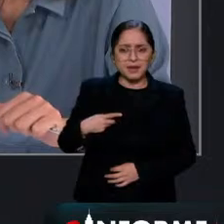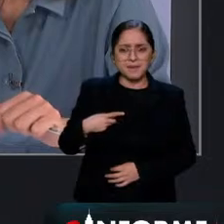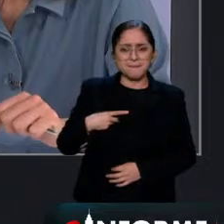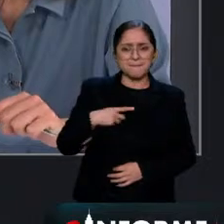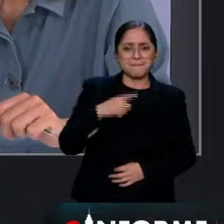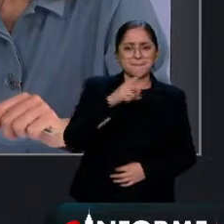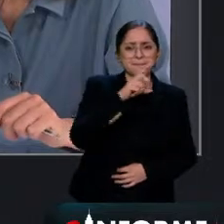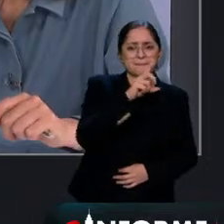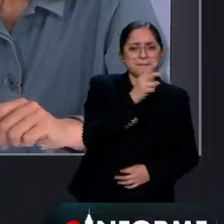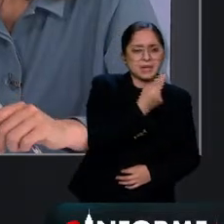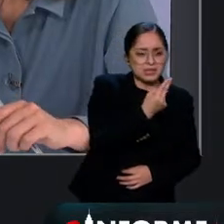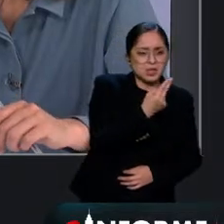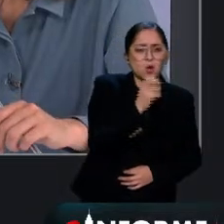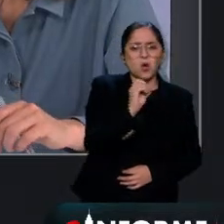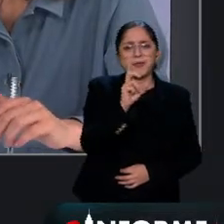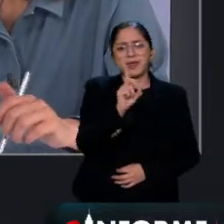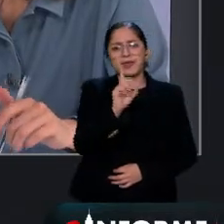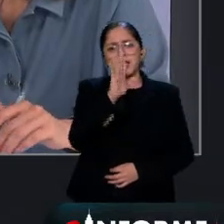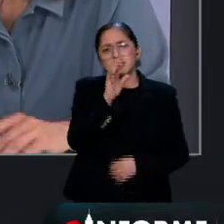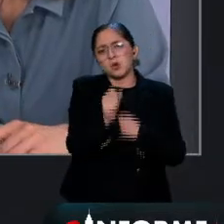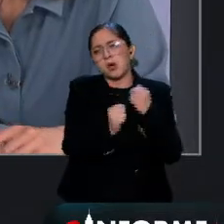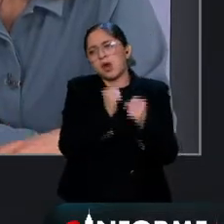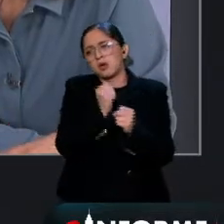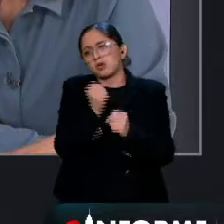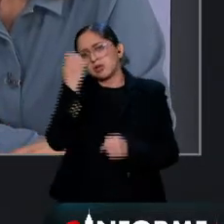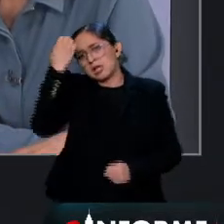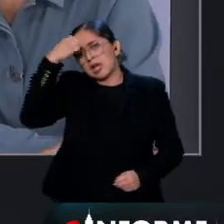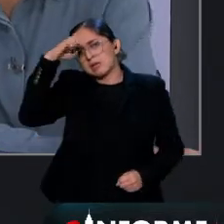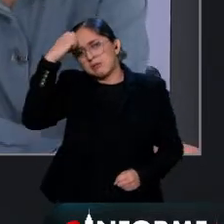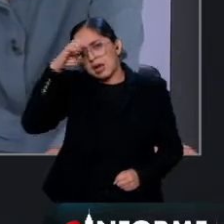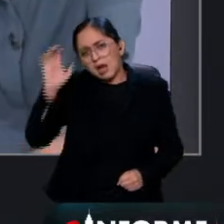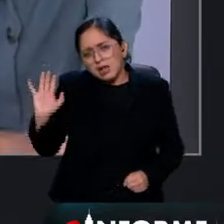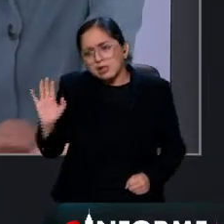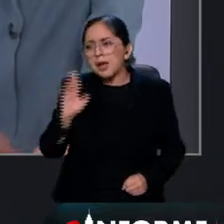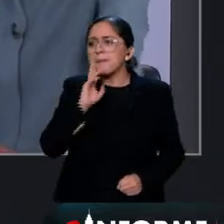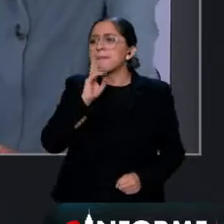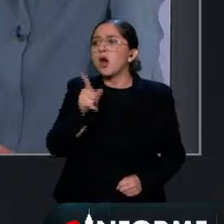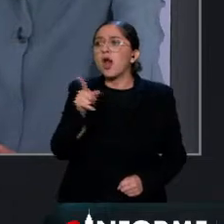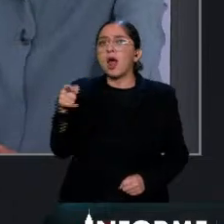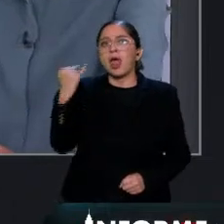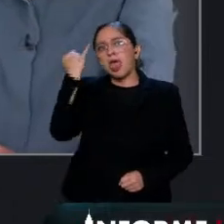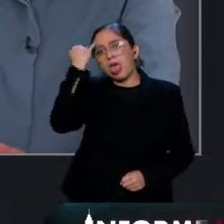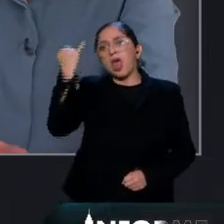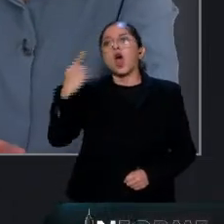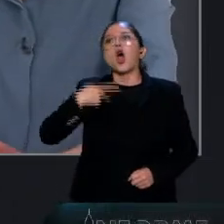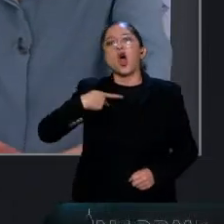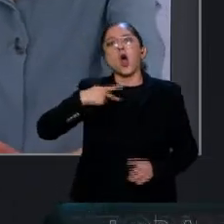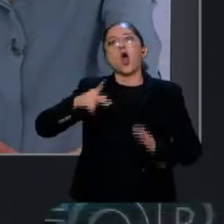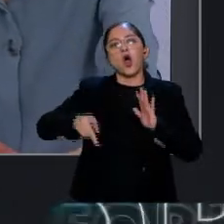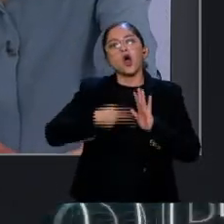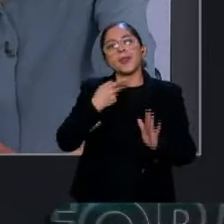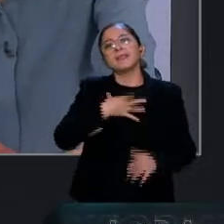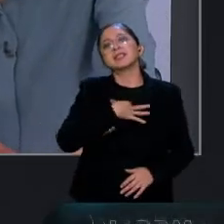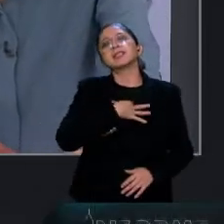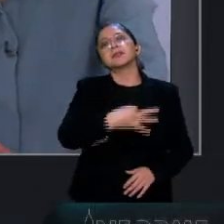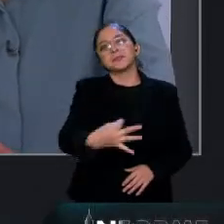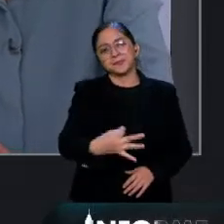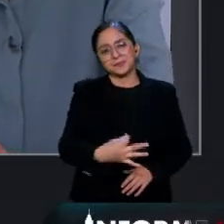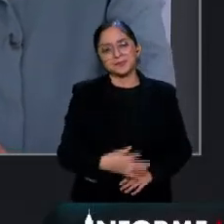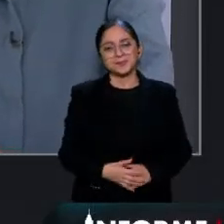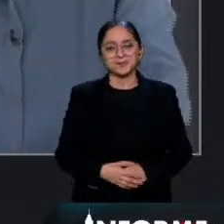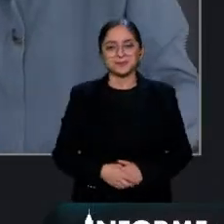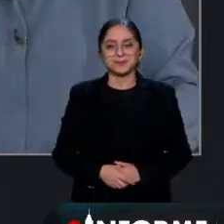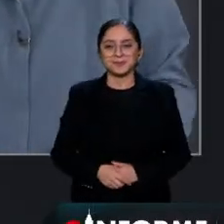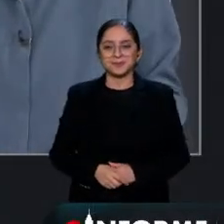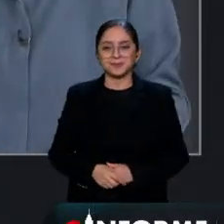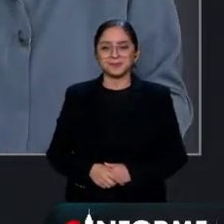años de experiencia pues mejor se hubiera dicho pues yo me apunto entonces no más le faltó pues doctor